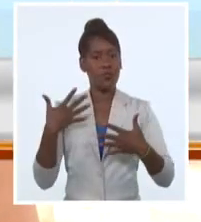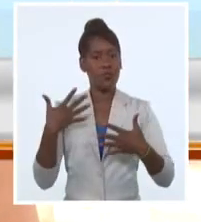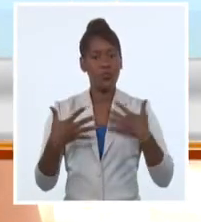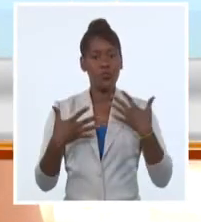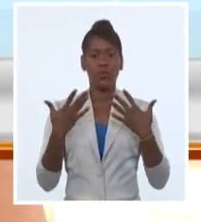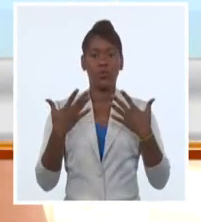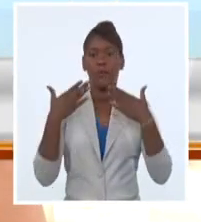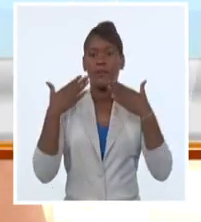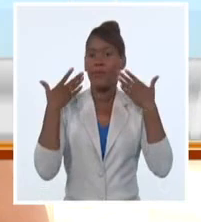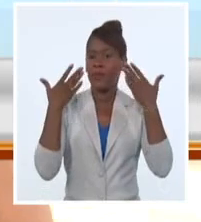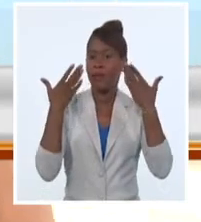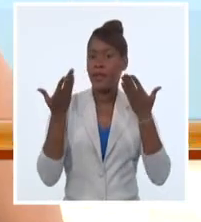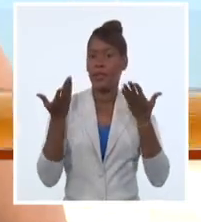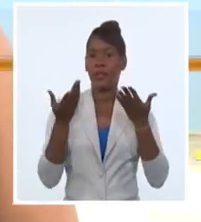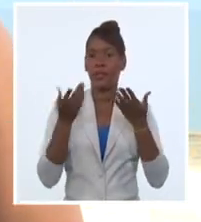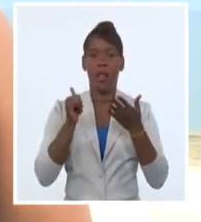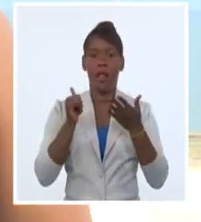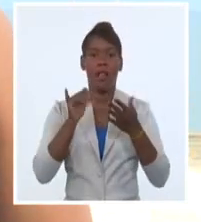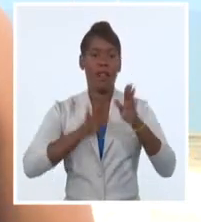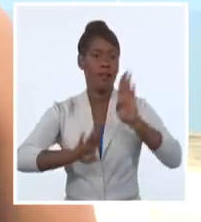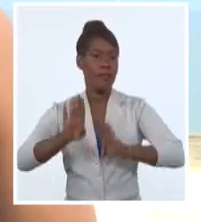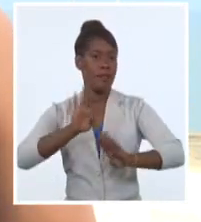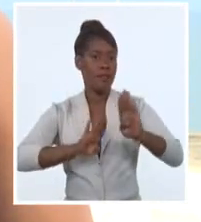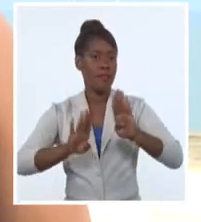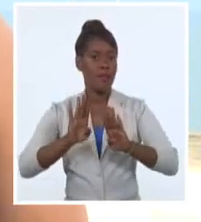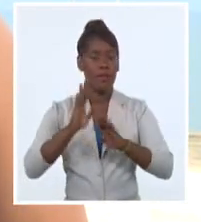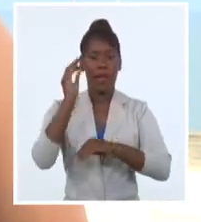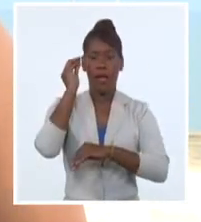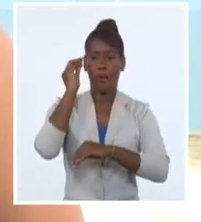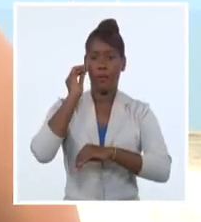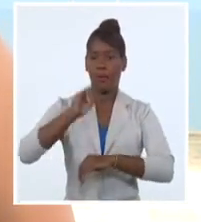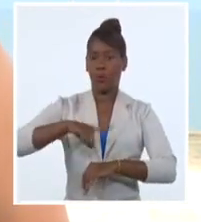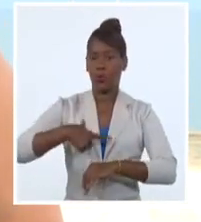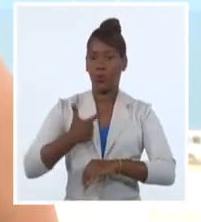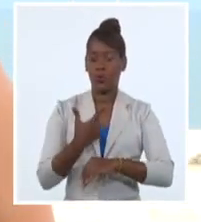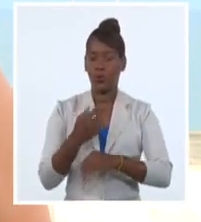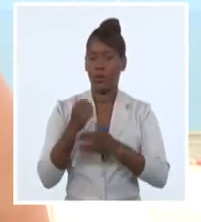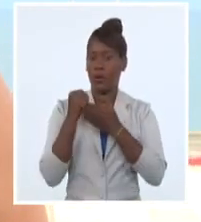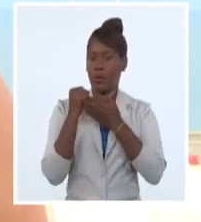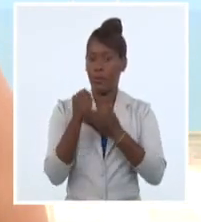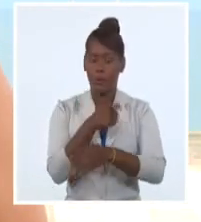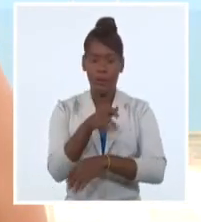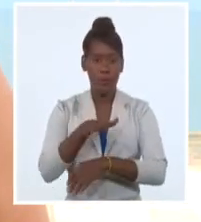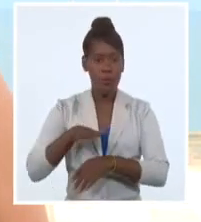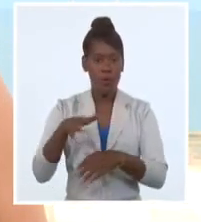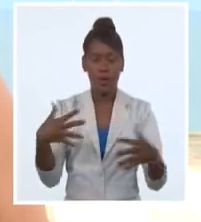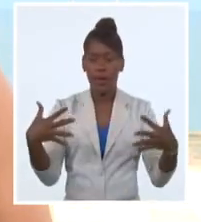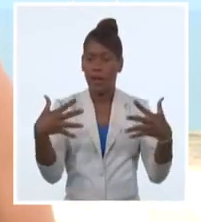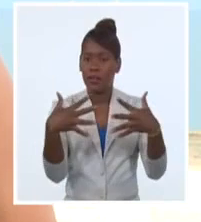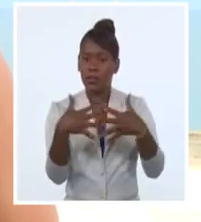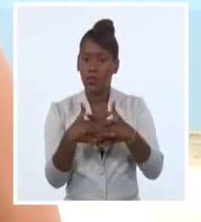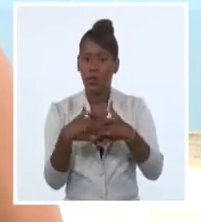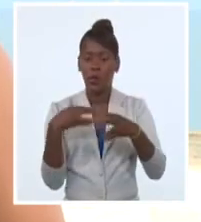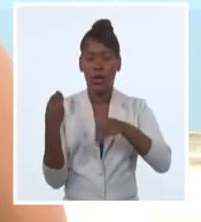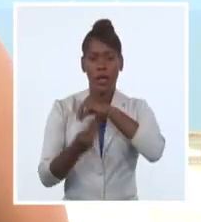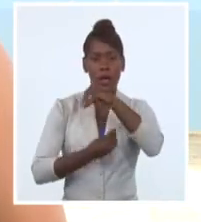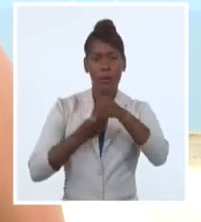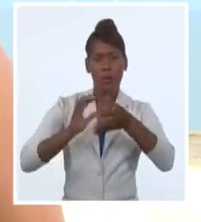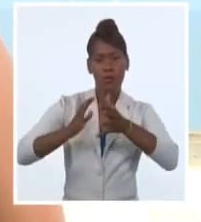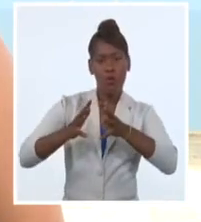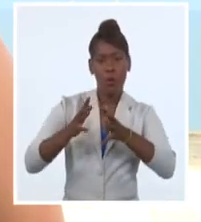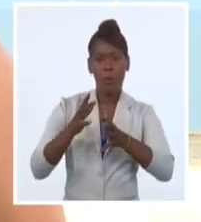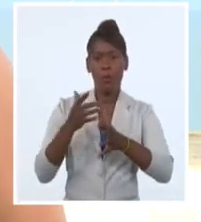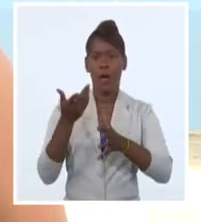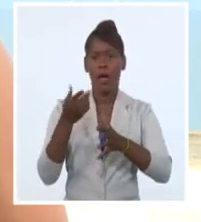esquemas, romper esas bupujas y llegar más al corazón del pueblo, cambiar todos los estigmas, las formas de pensar